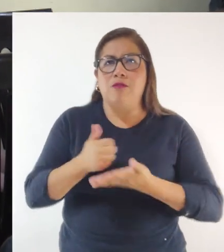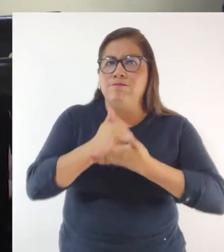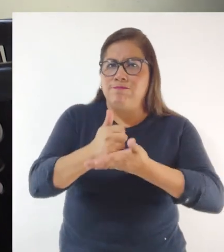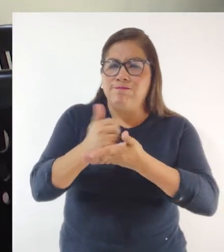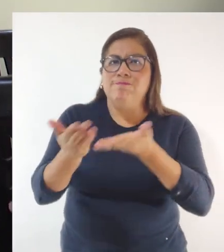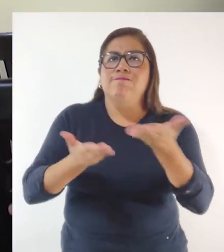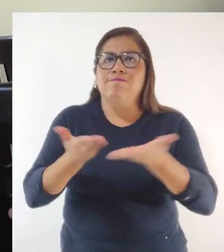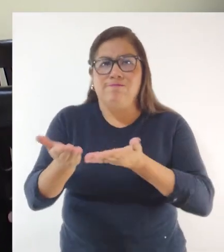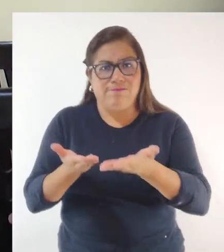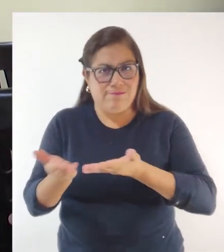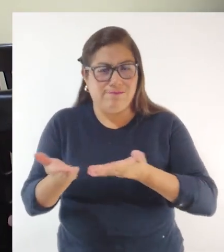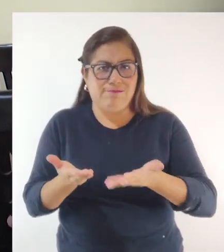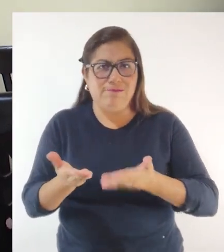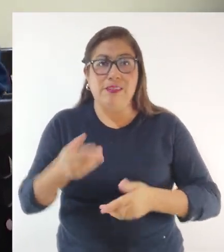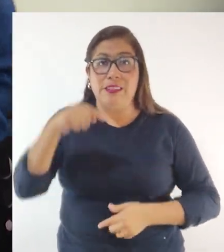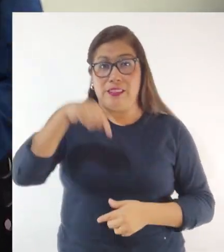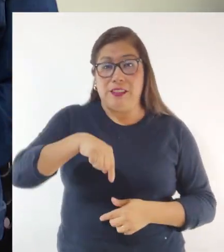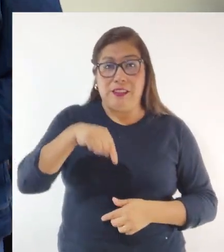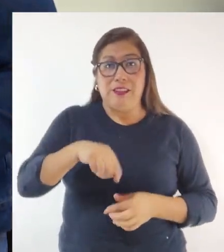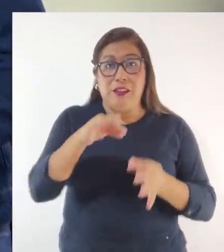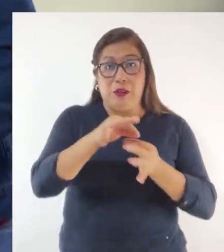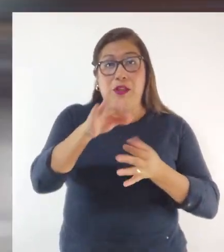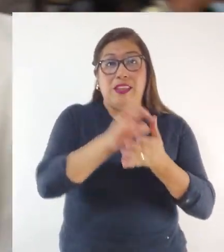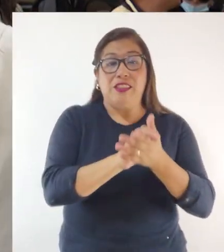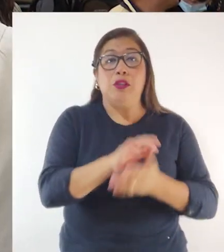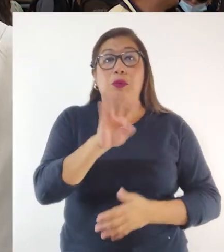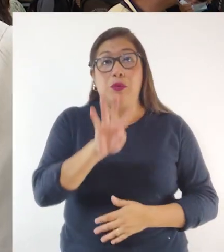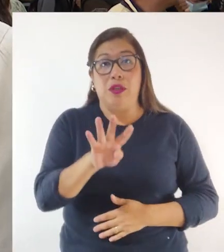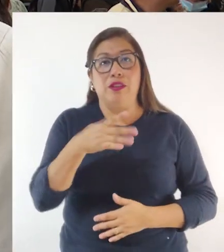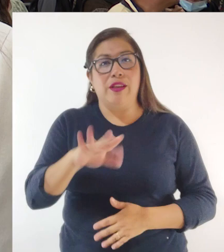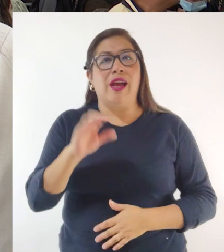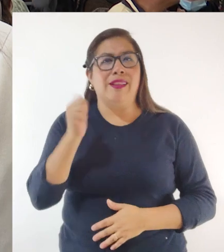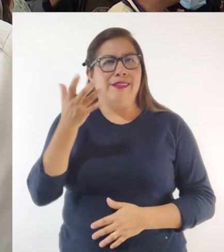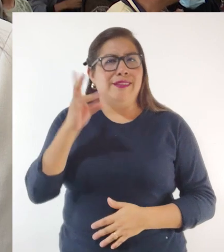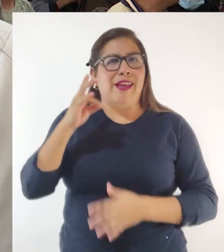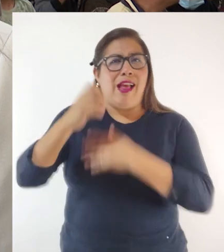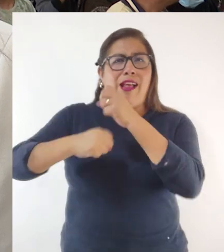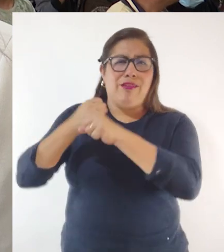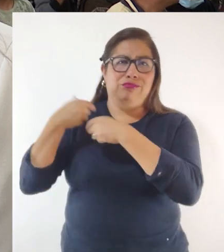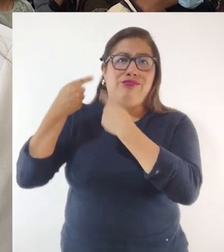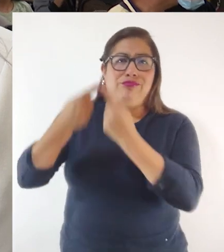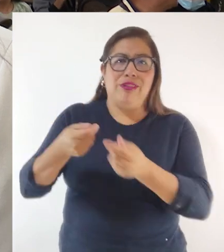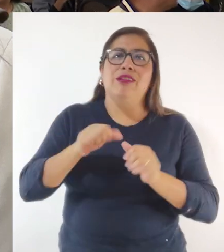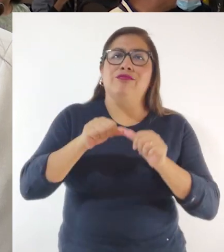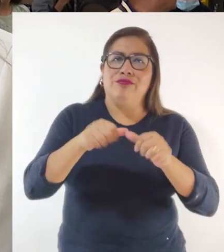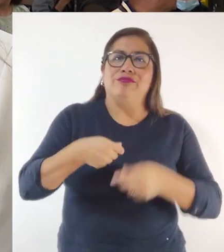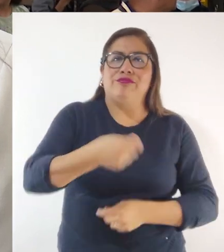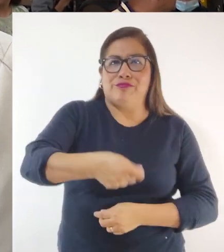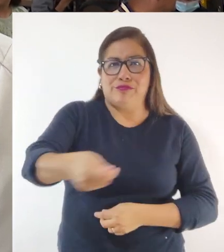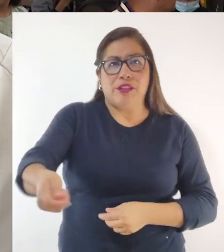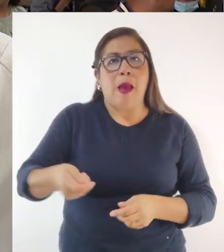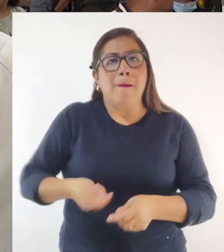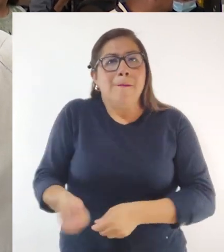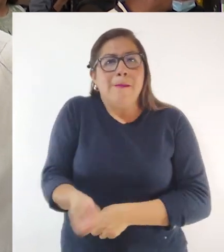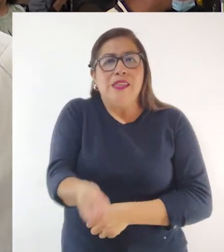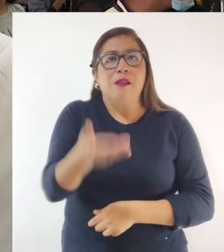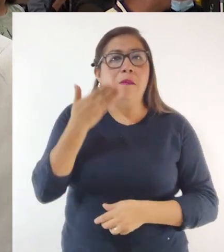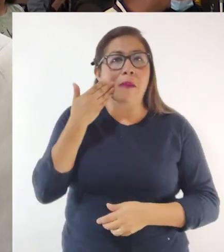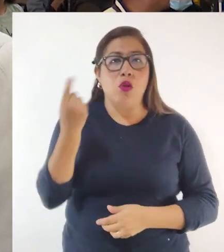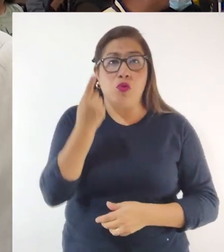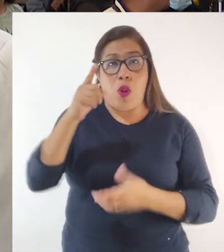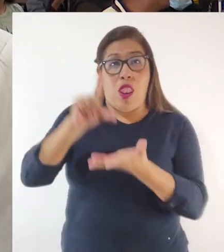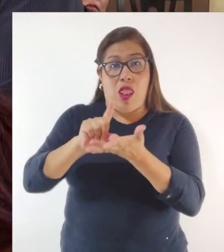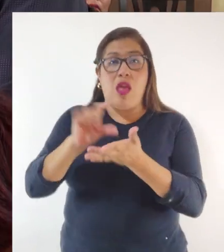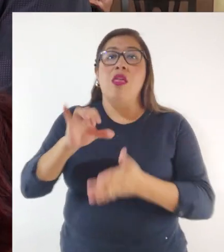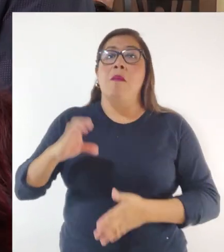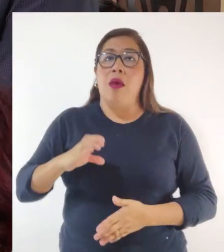y poder ayudar. Y desde entonces, acá en el Distrito H4, ya son 17 años que estamos entregando bastones blancos, no solamente